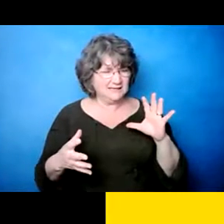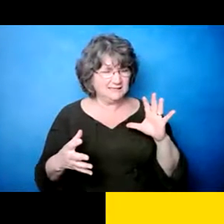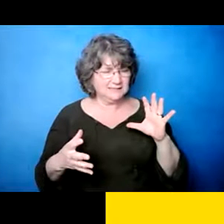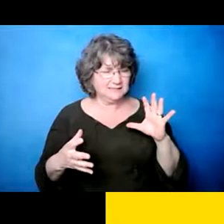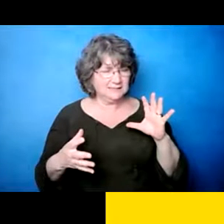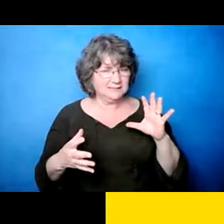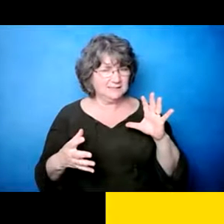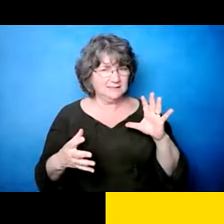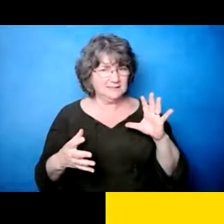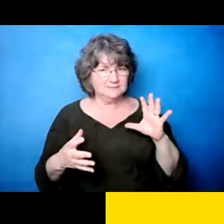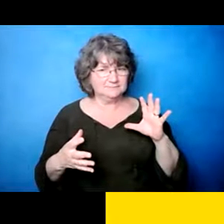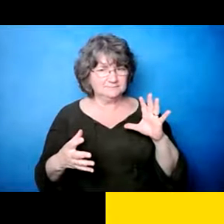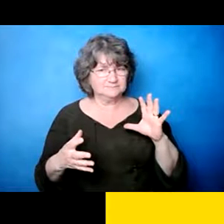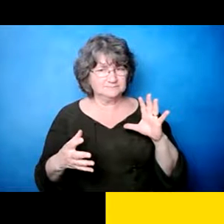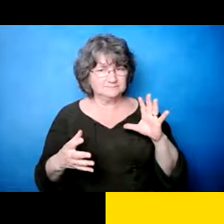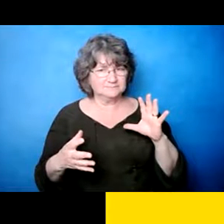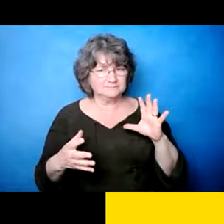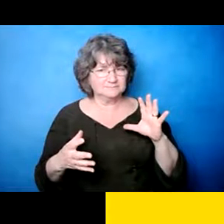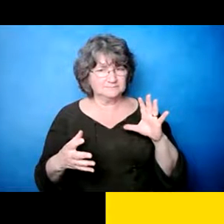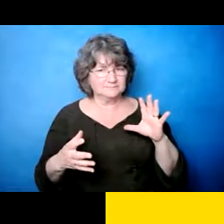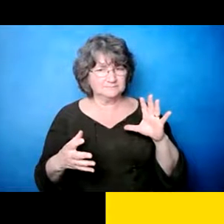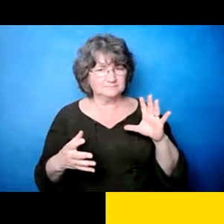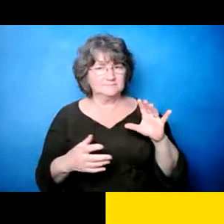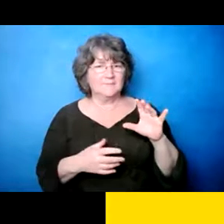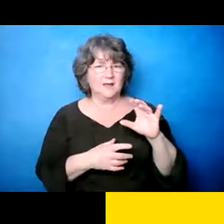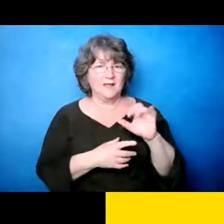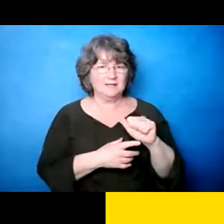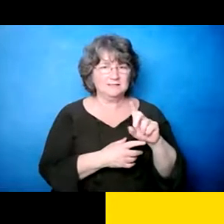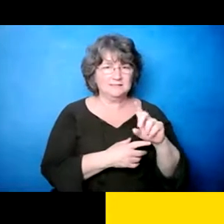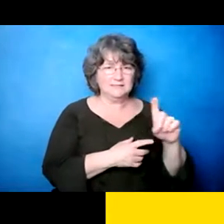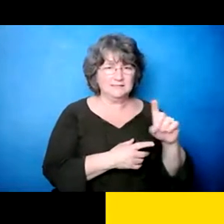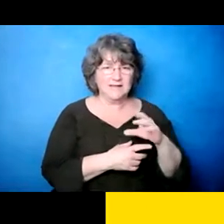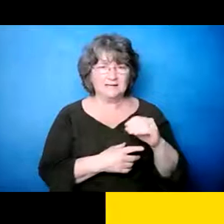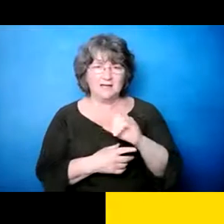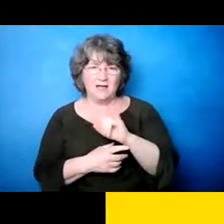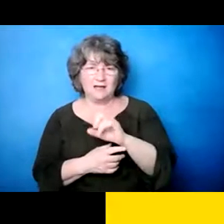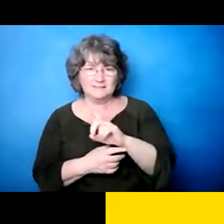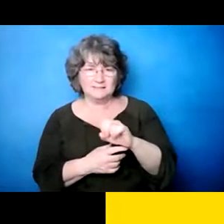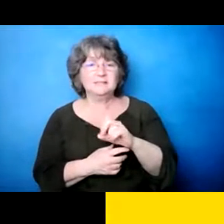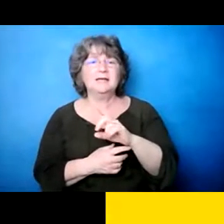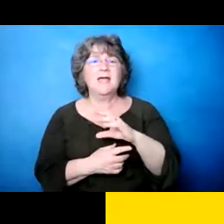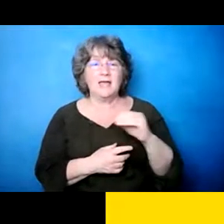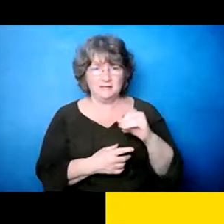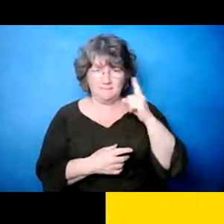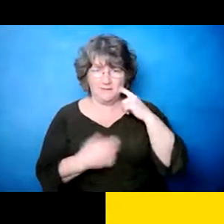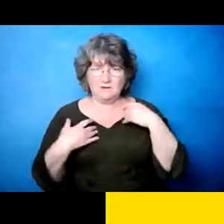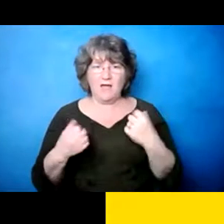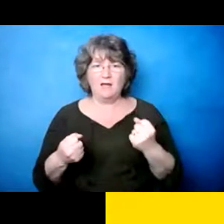hablar de la comunidad y de de